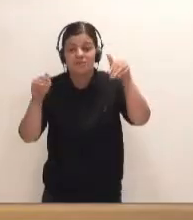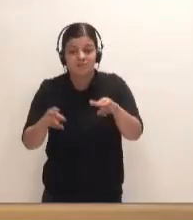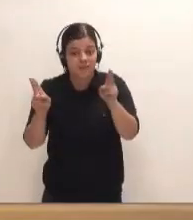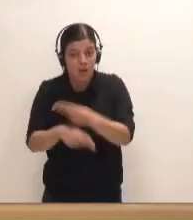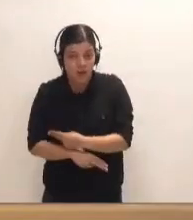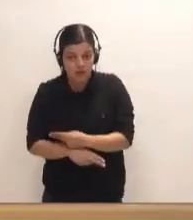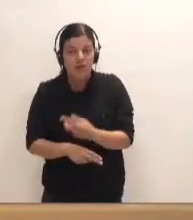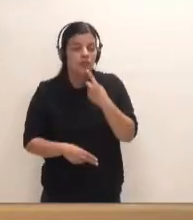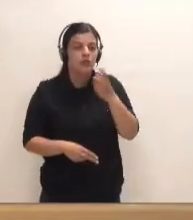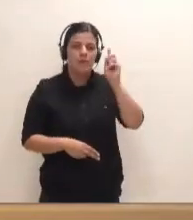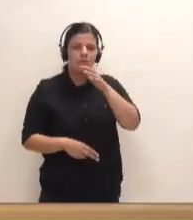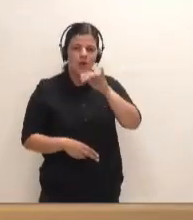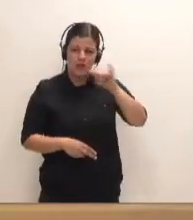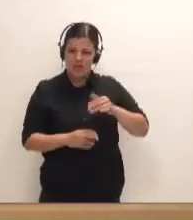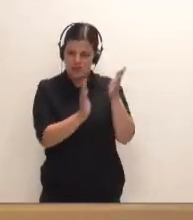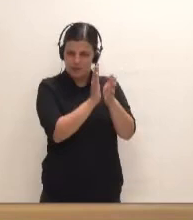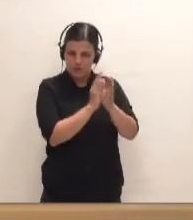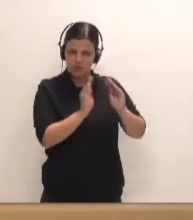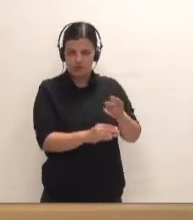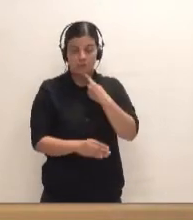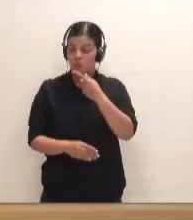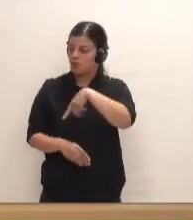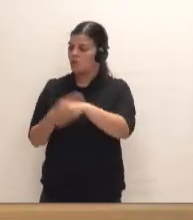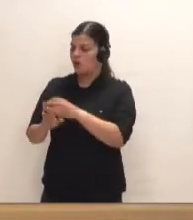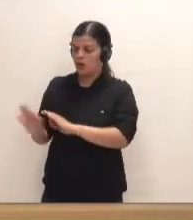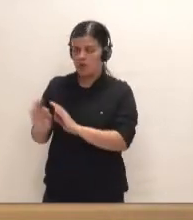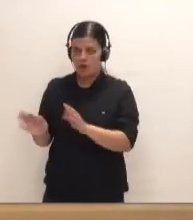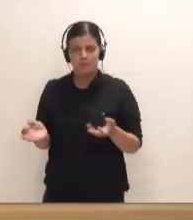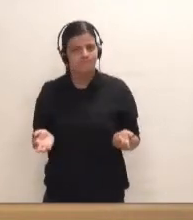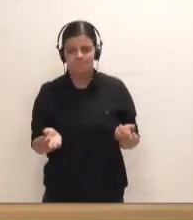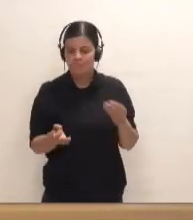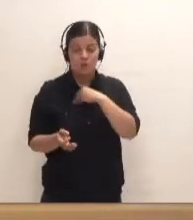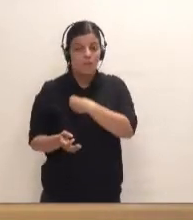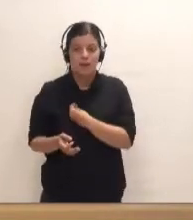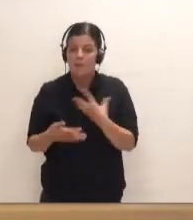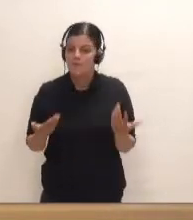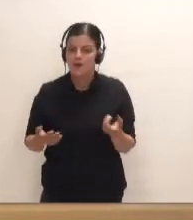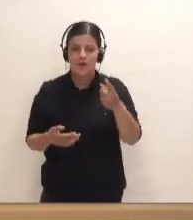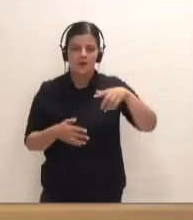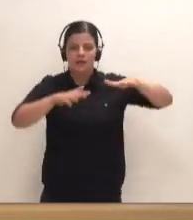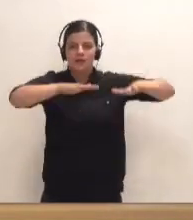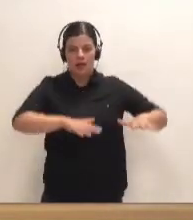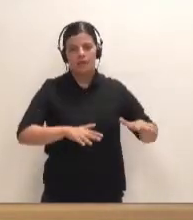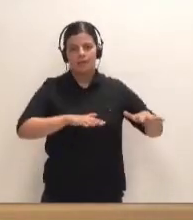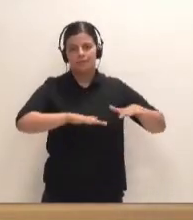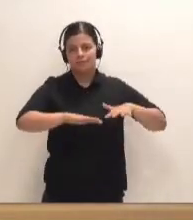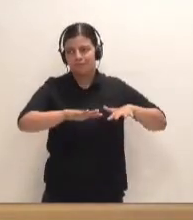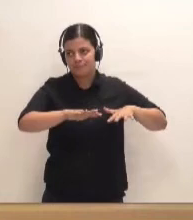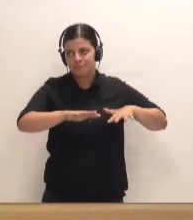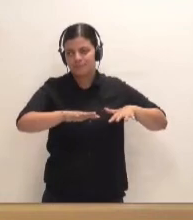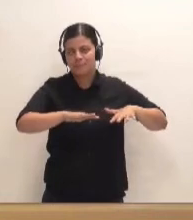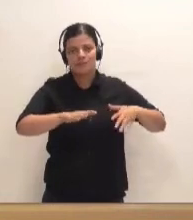para la explicación a la señora Zayda, que decía que si es que no habíamos hecho nada. Desgraciadamente, lo que ha habido es una inactividad permanente con respecto